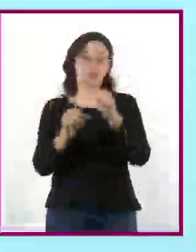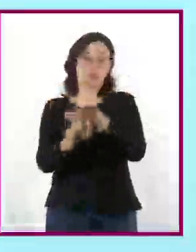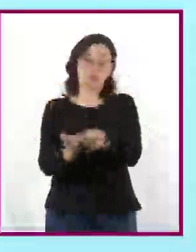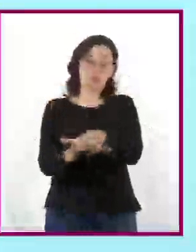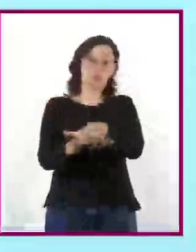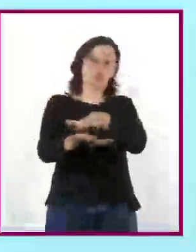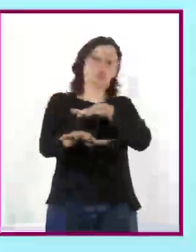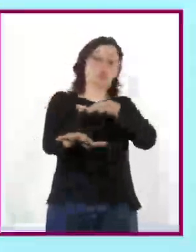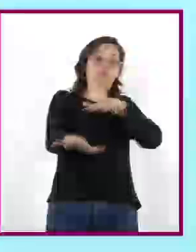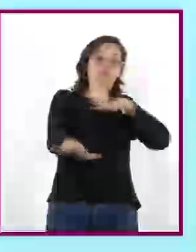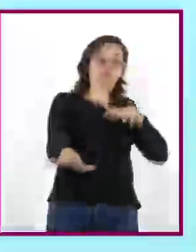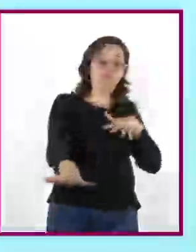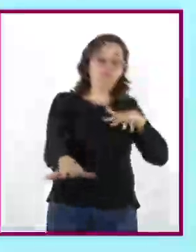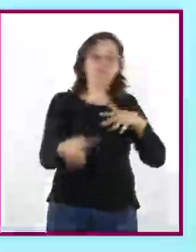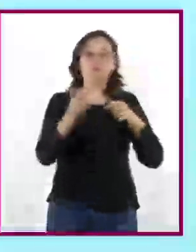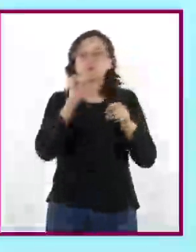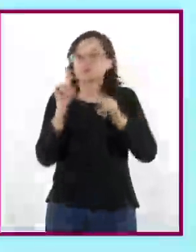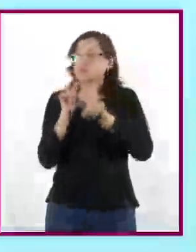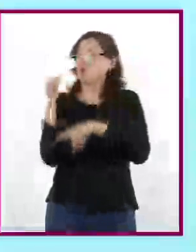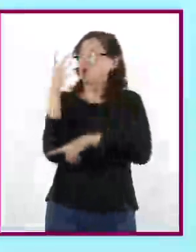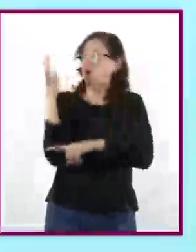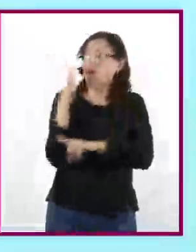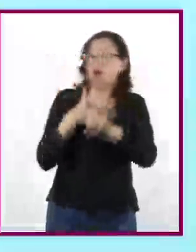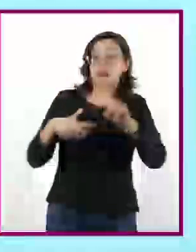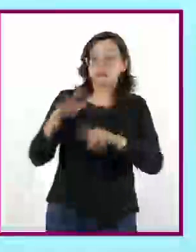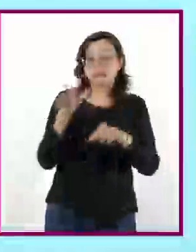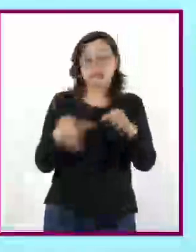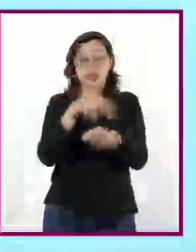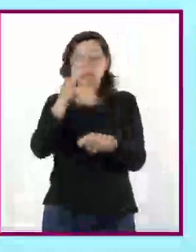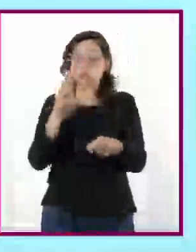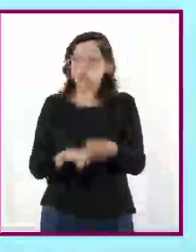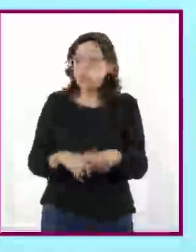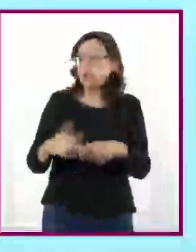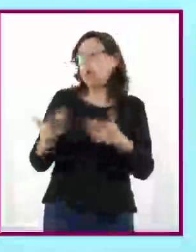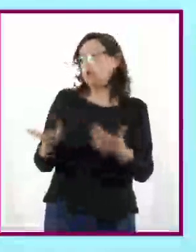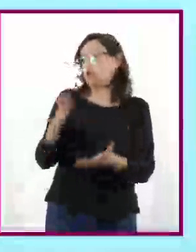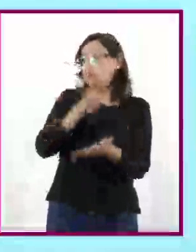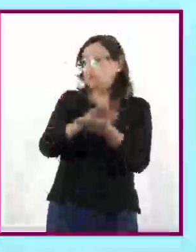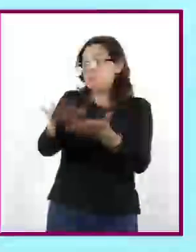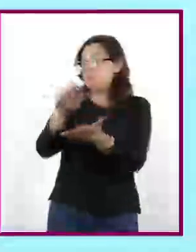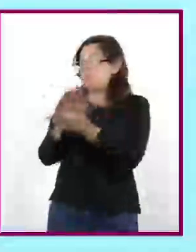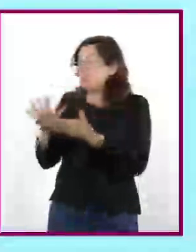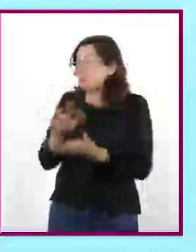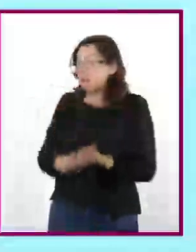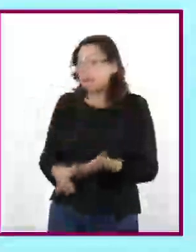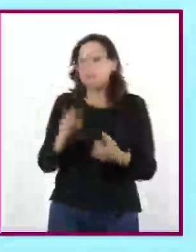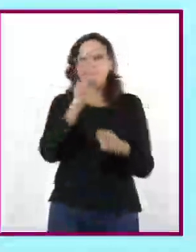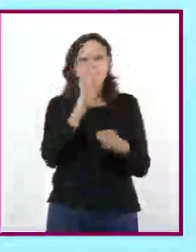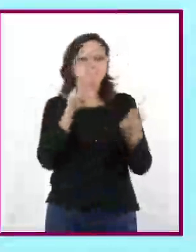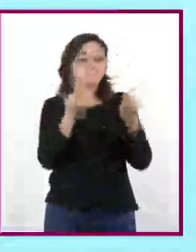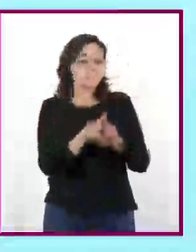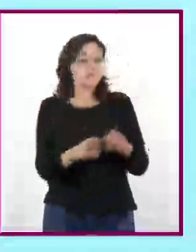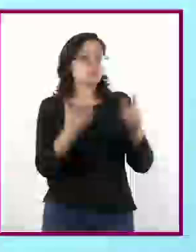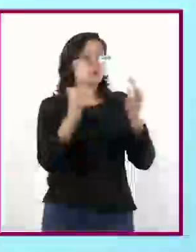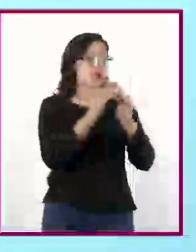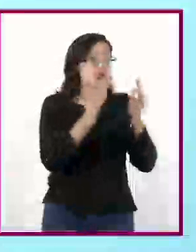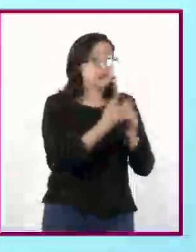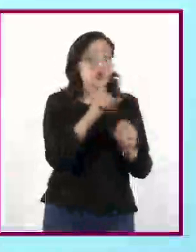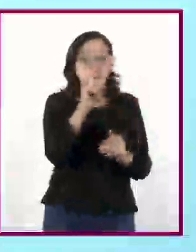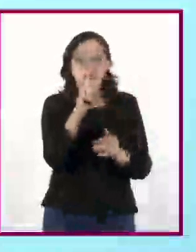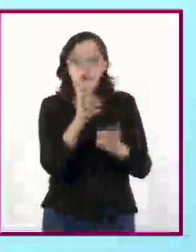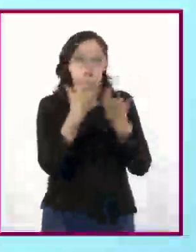sobreexplotación de los recursos naturales o la saturación de servicios públicos, como el abastecimiento de agua potable o la vivienda.